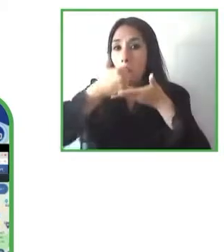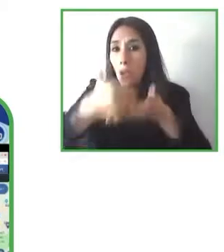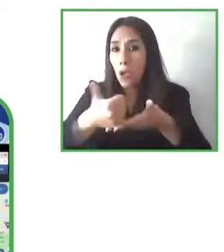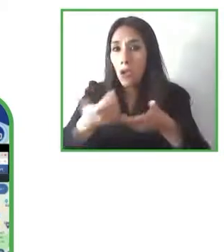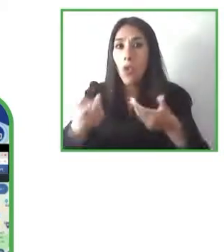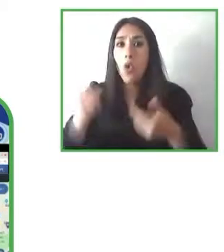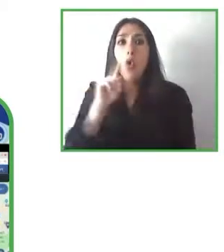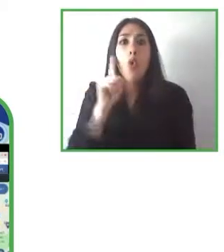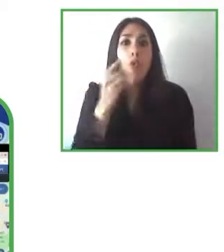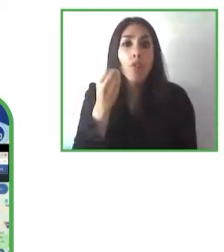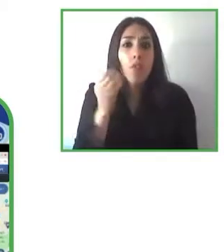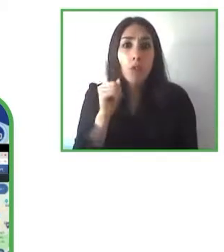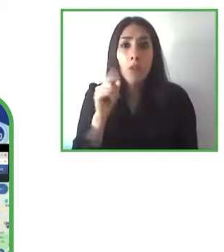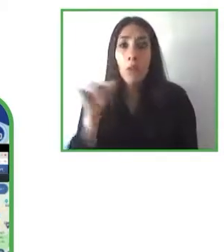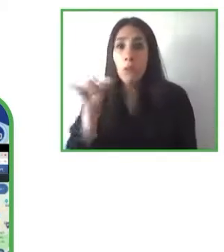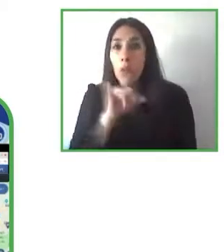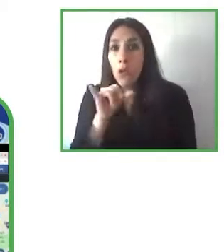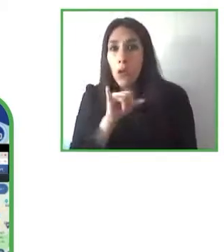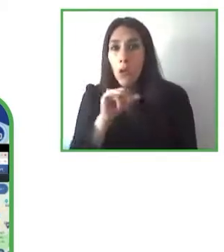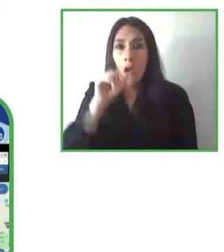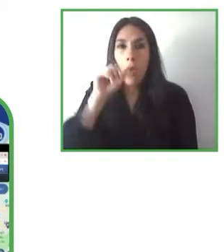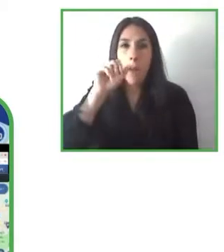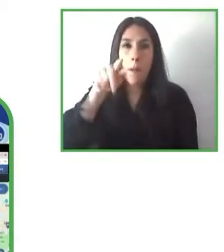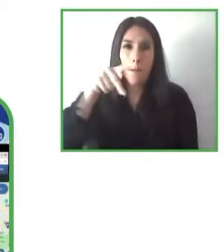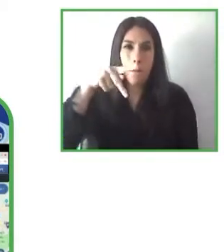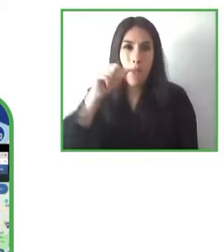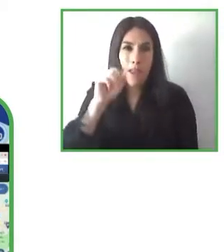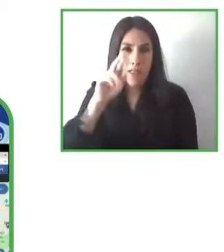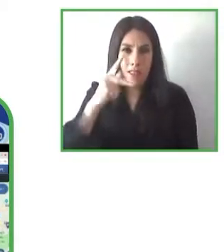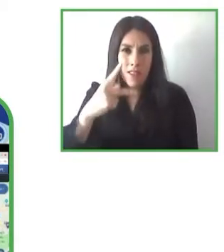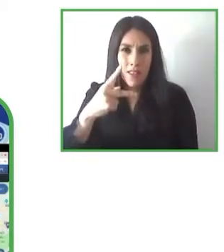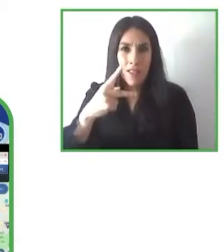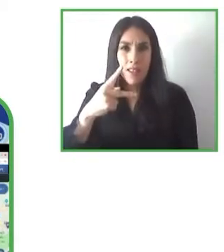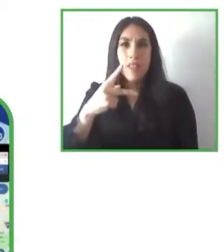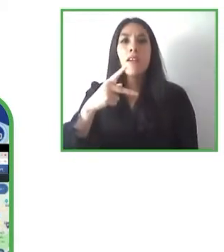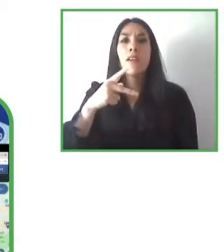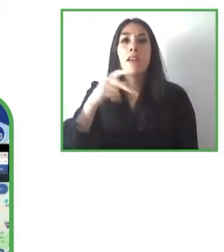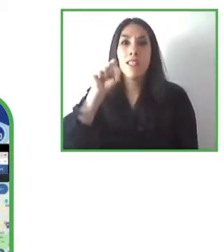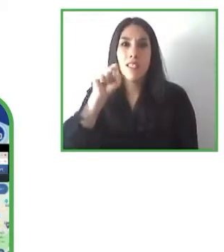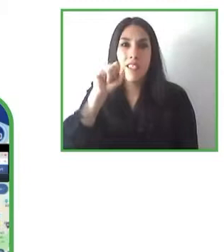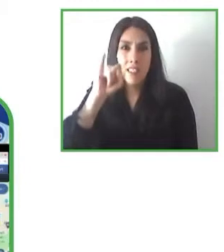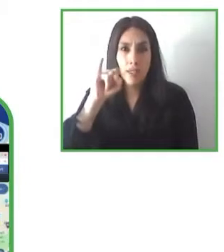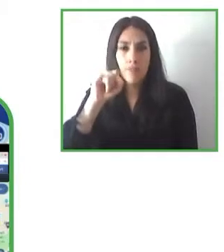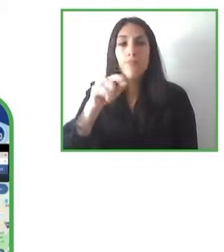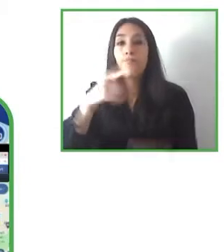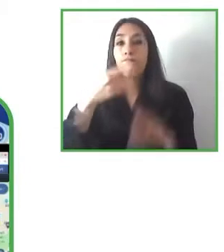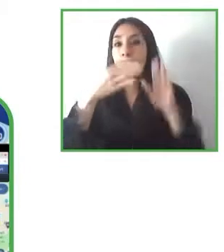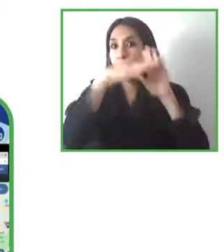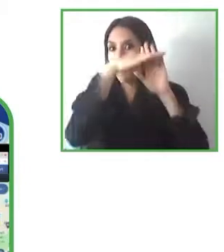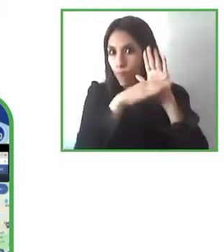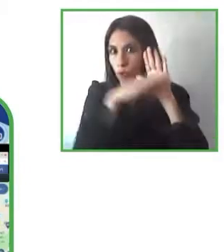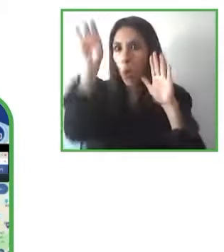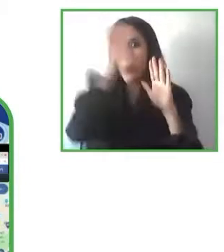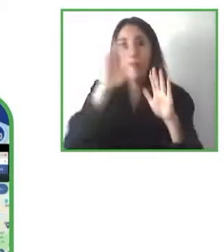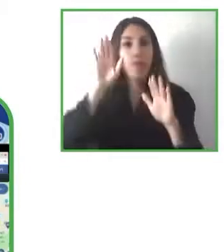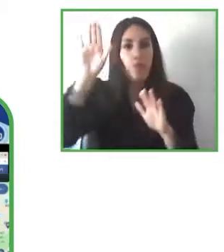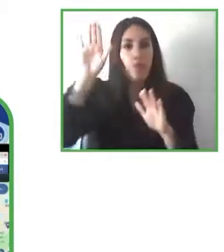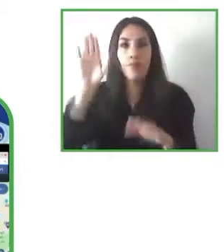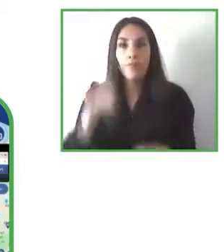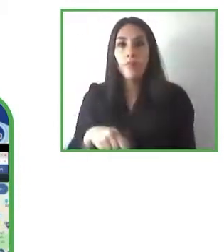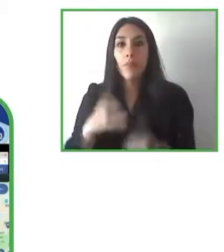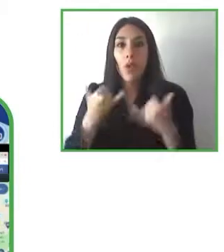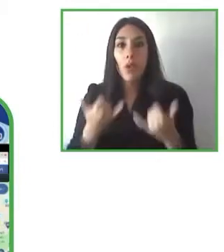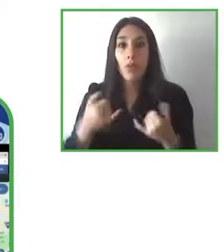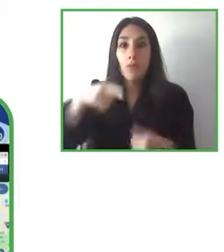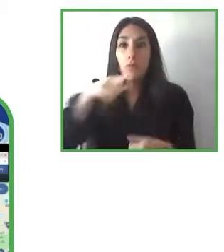proyecto europeo ¿vale? dicho eso por supuesto que nosotros de hecho ya estamos en contacto con algún país entre